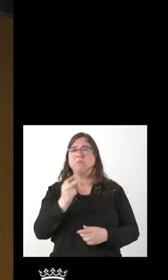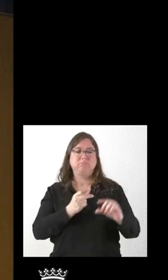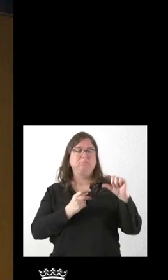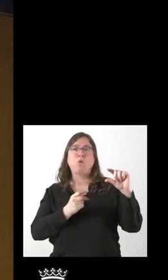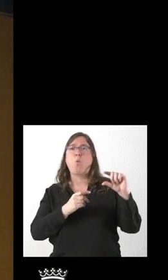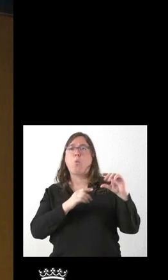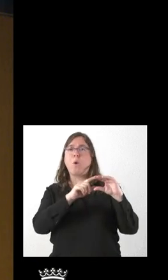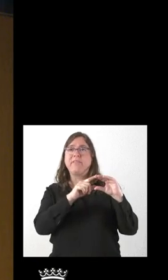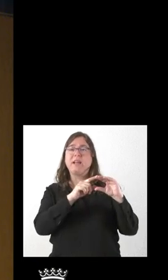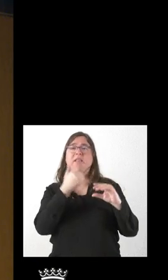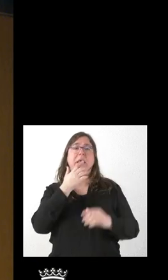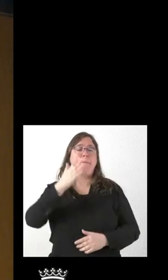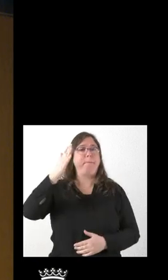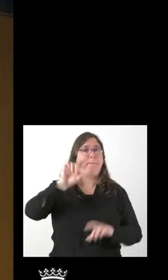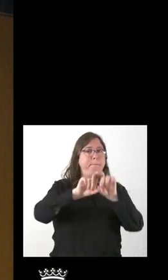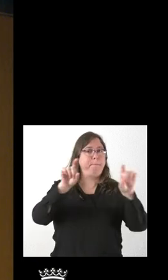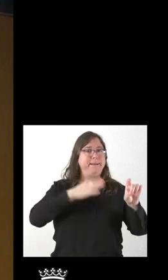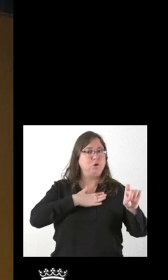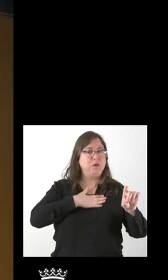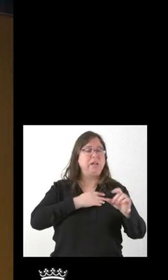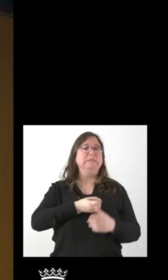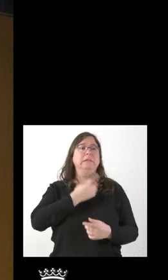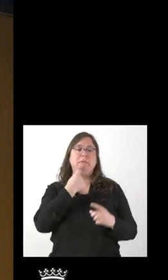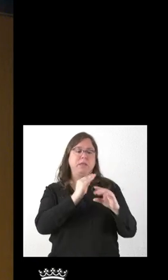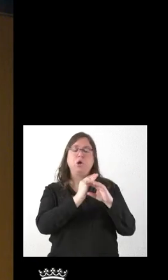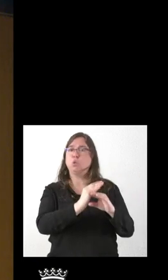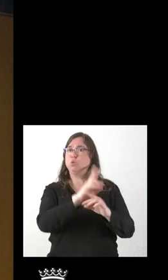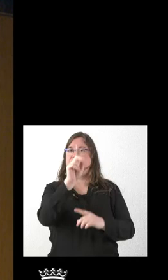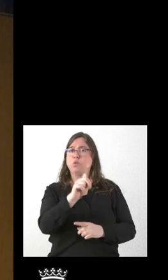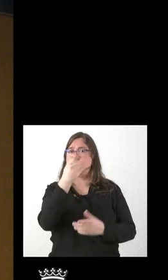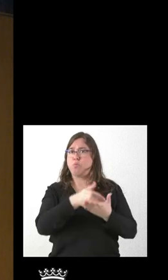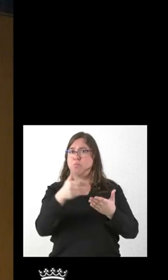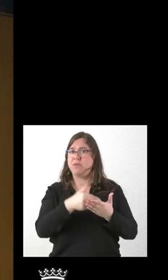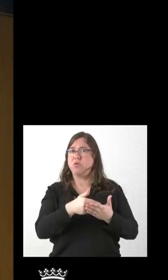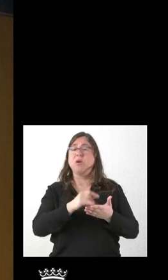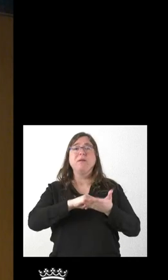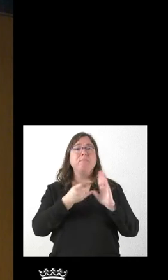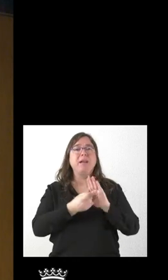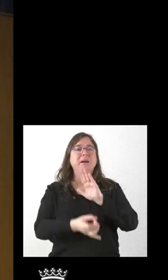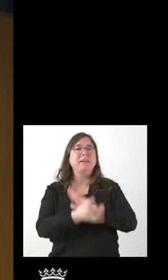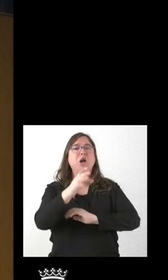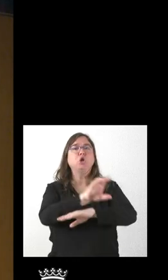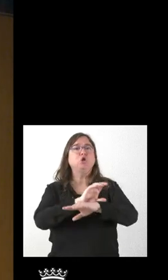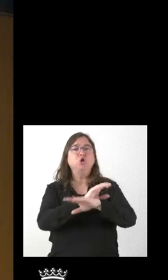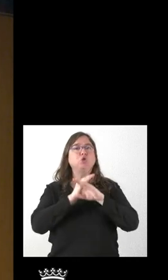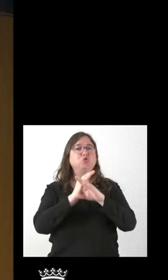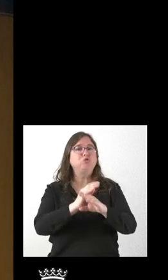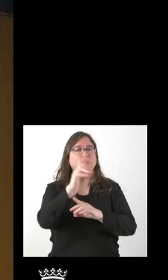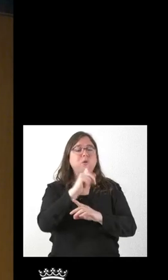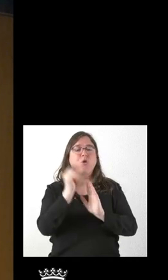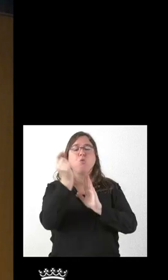lo que dicen, tanto la patronal como los sindicatos no da, ni siquiera con el plan que presentó el consejero, porque algunos de los puntos no están de acuerdo